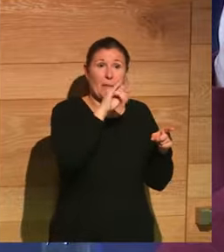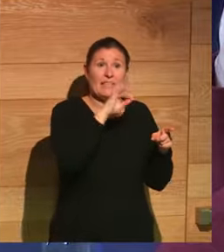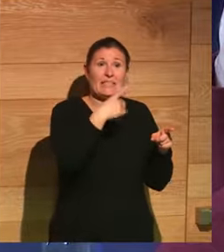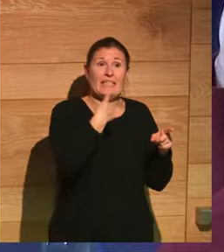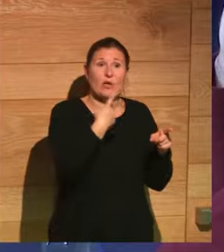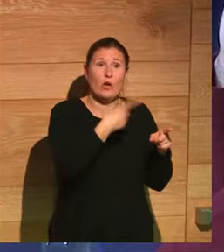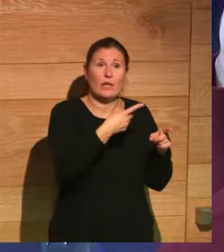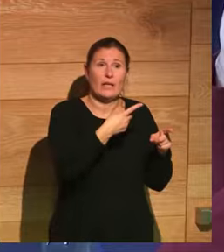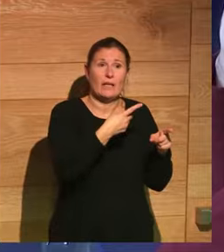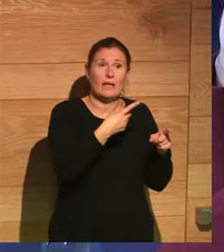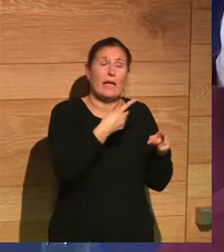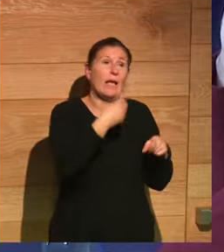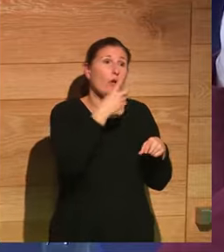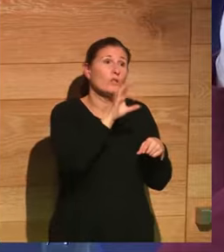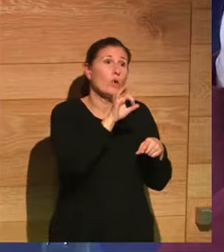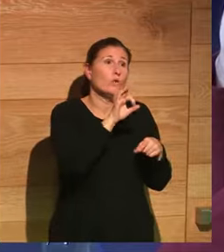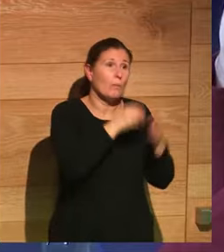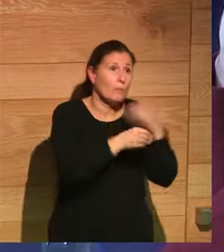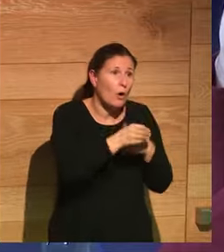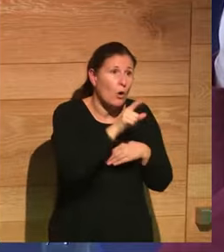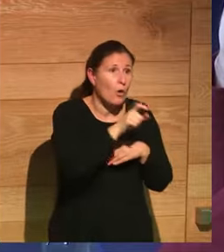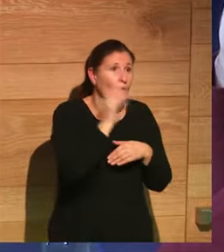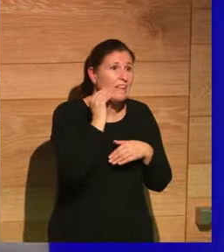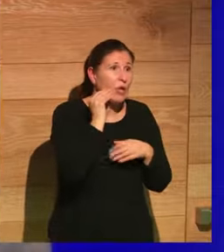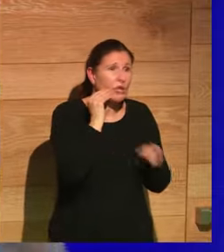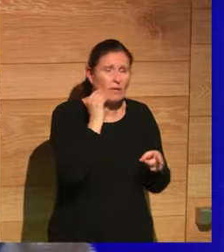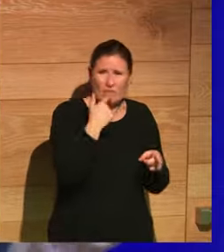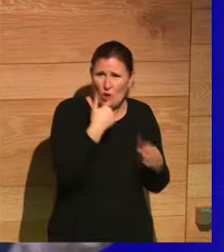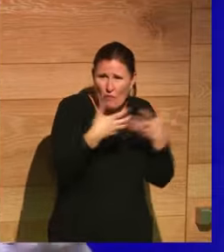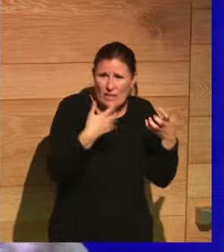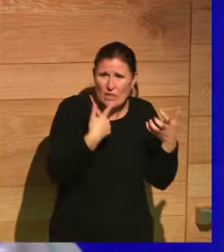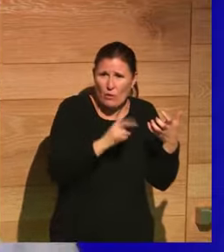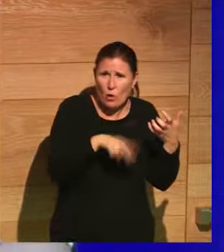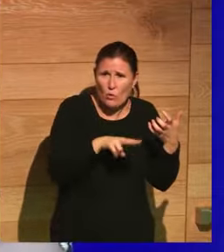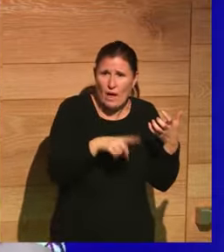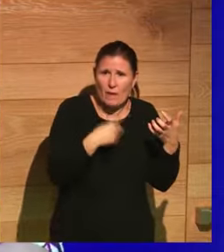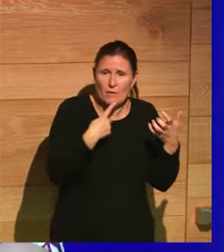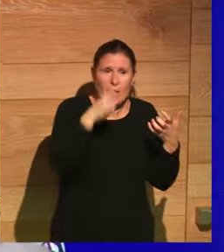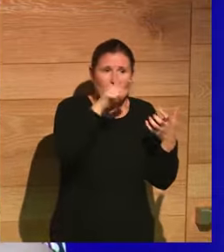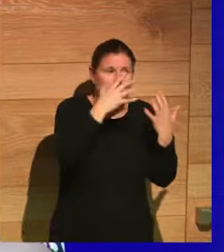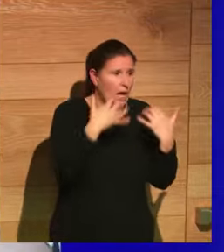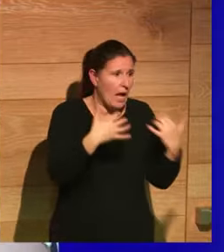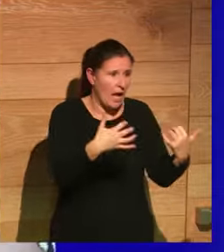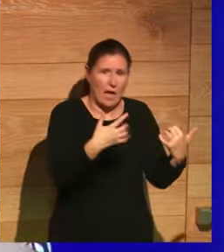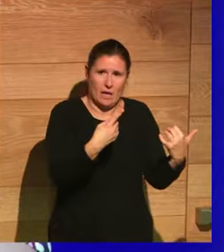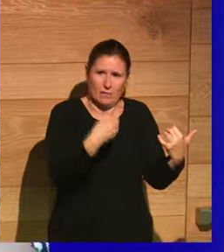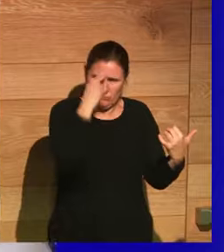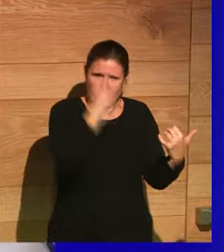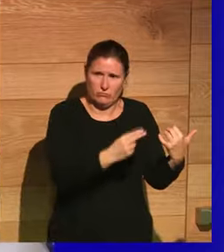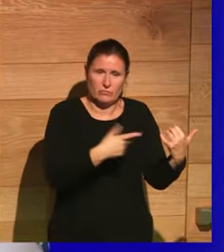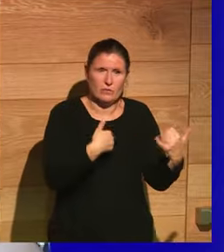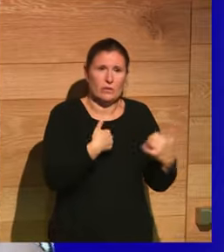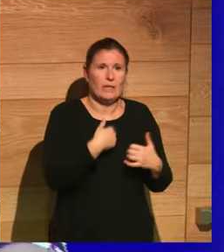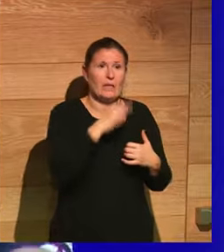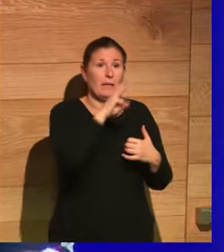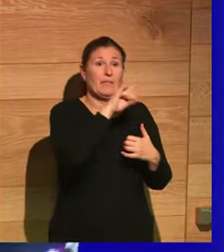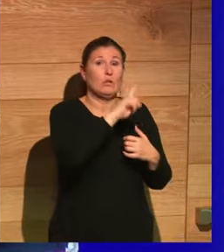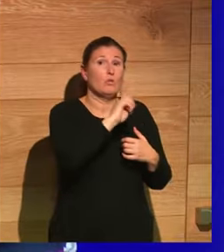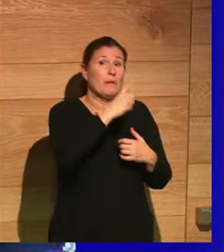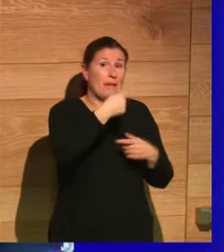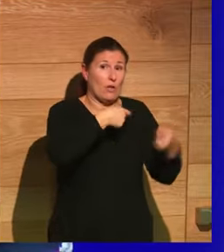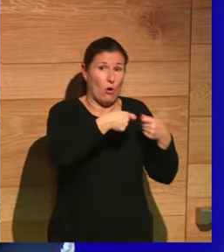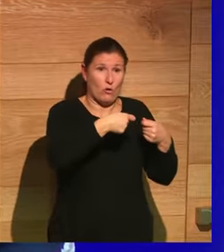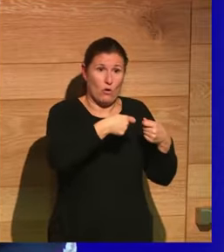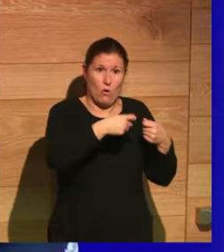cada segundo nació un idiota. Nunca jamás lo dijo, porque respetaba muchísimo al público. Entonces, Pity Barnum, su primer gran negocio